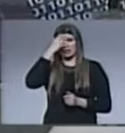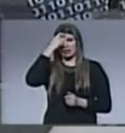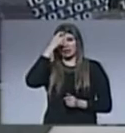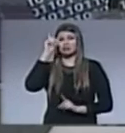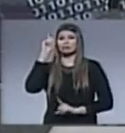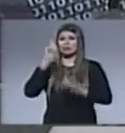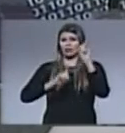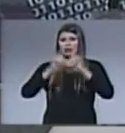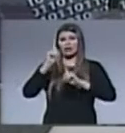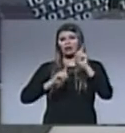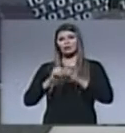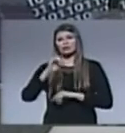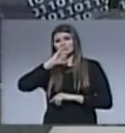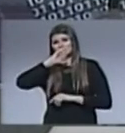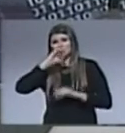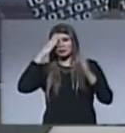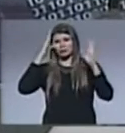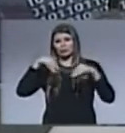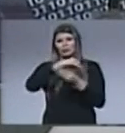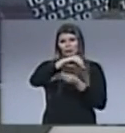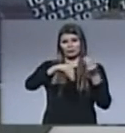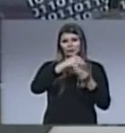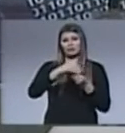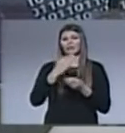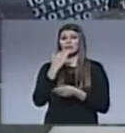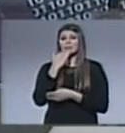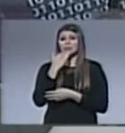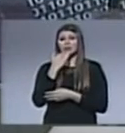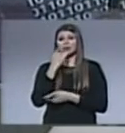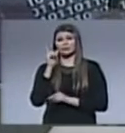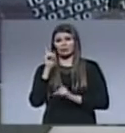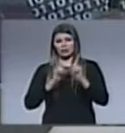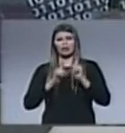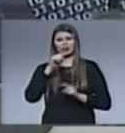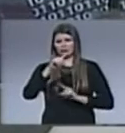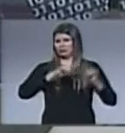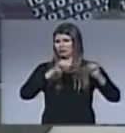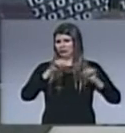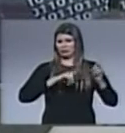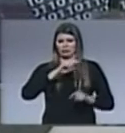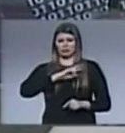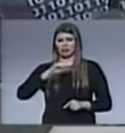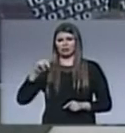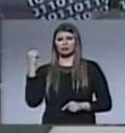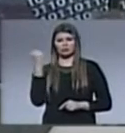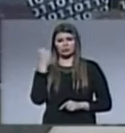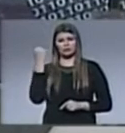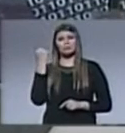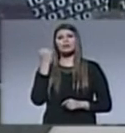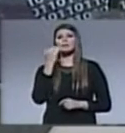Cariñosamente se le llama el Papa del Pueblo. Sin lugar a dudas, es un líder religioso de mucha importancia.